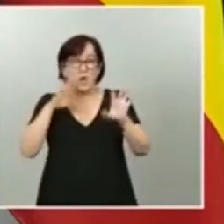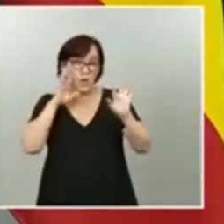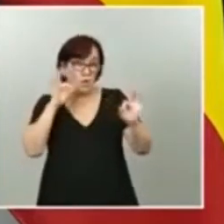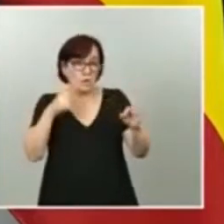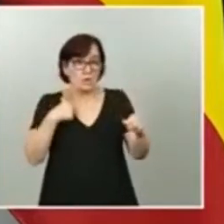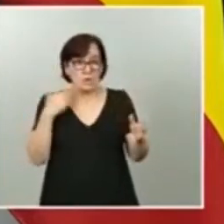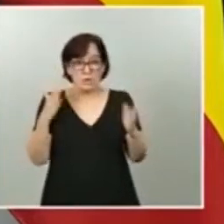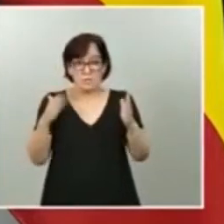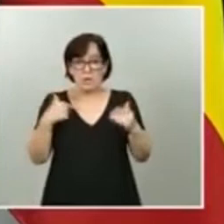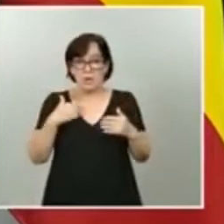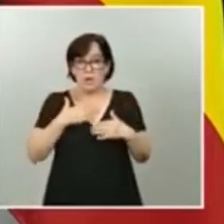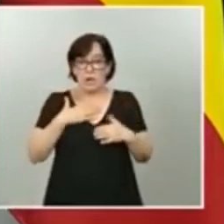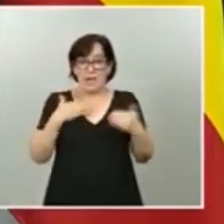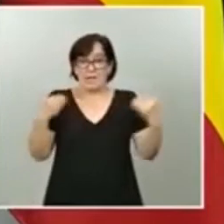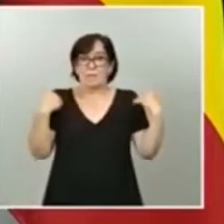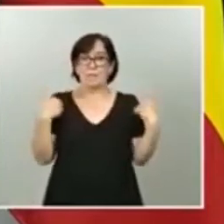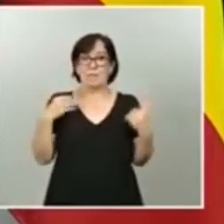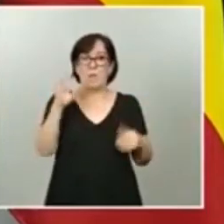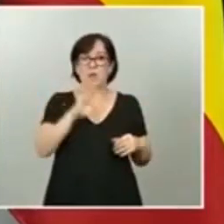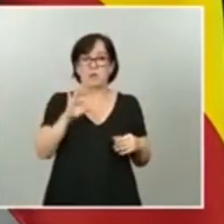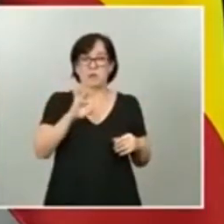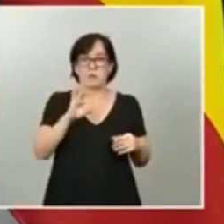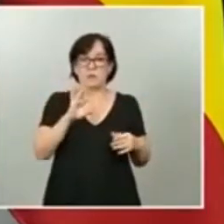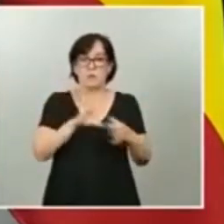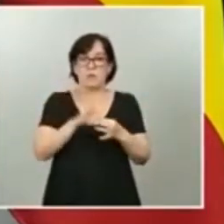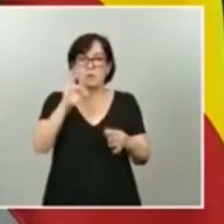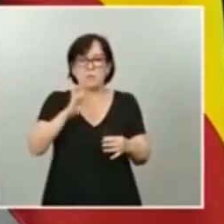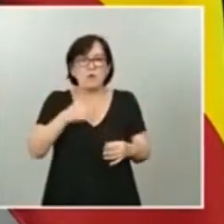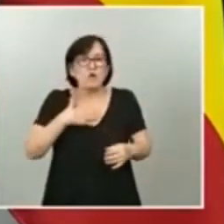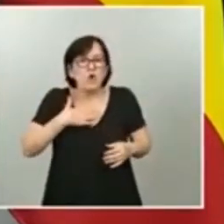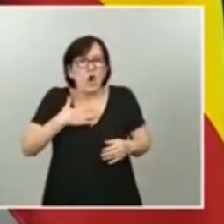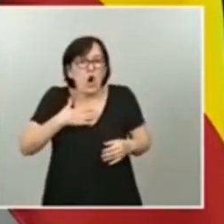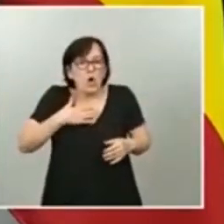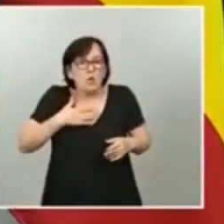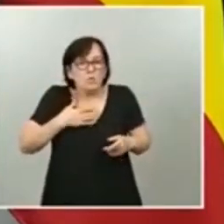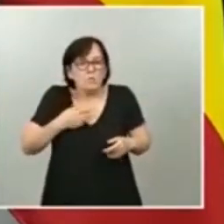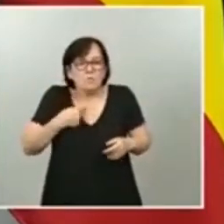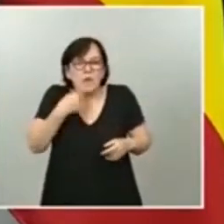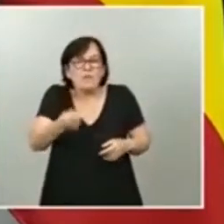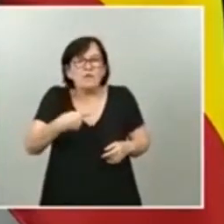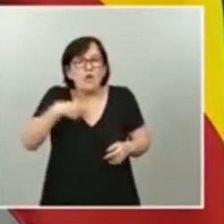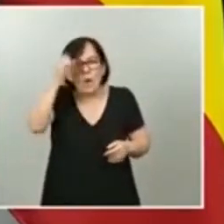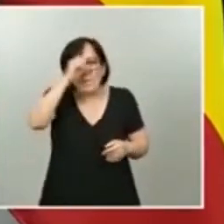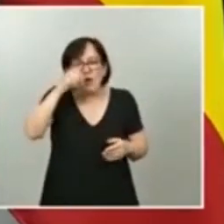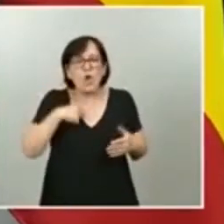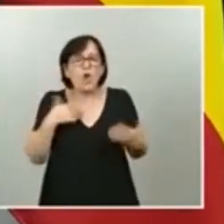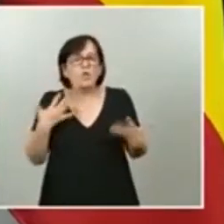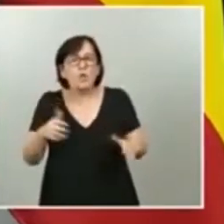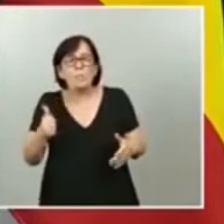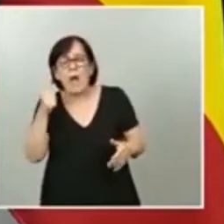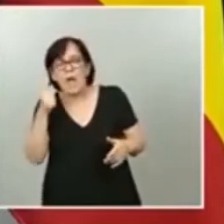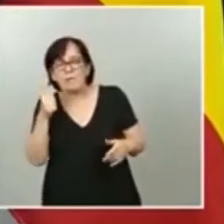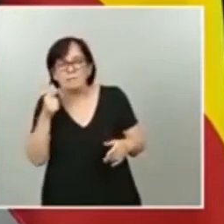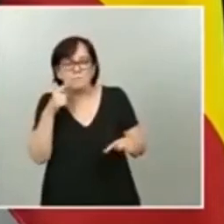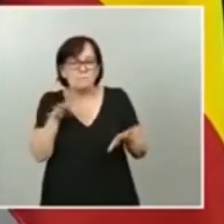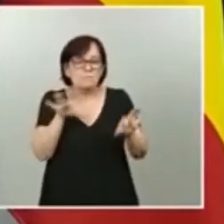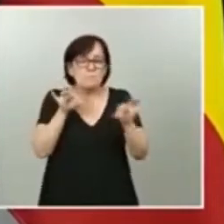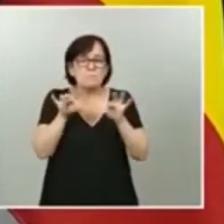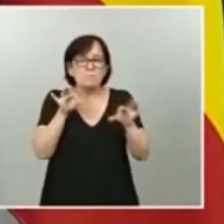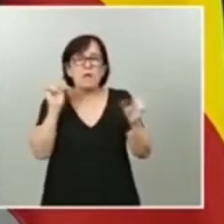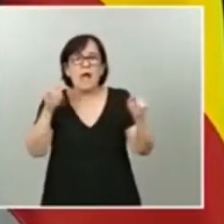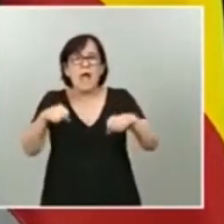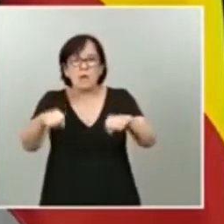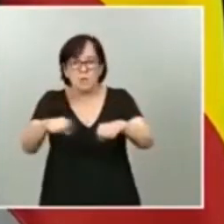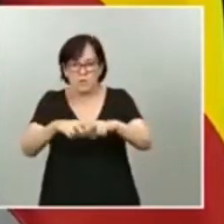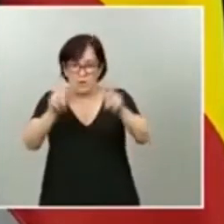Unidas Podemos, yo he dado mi opinión respecto a dónde encuentro más posibilidades de llegar a un acuerdo con respecto a los